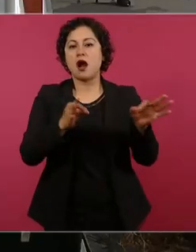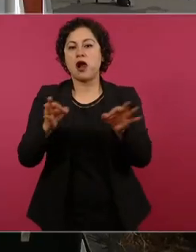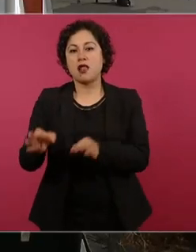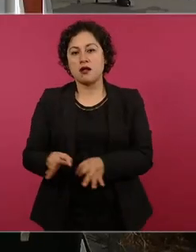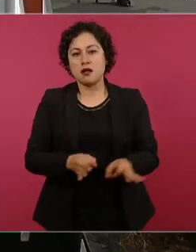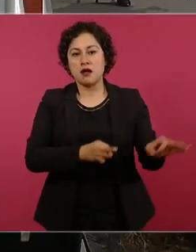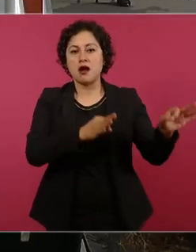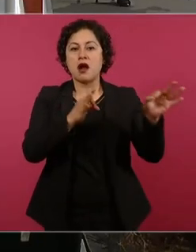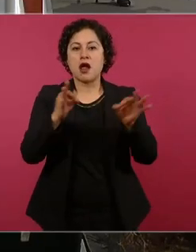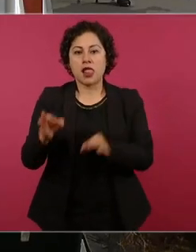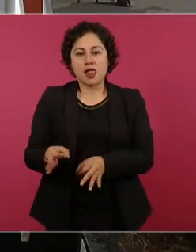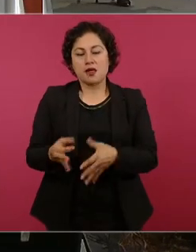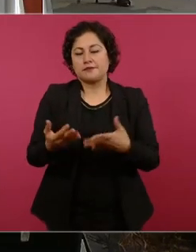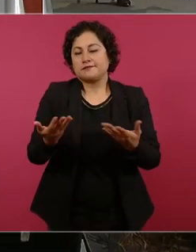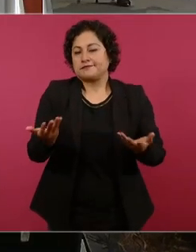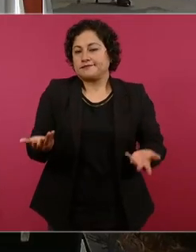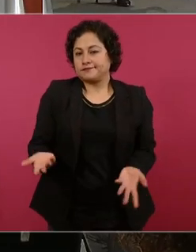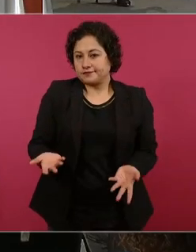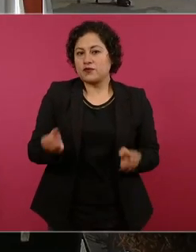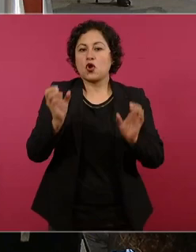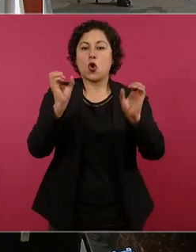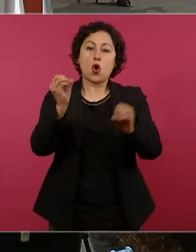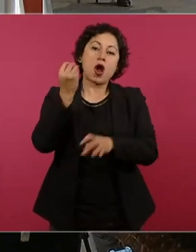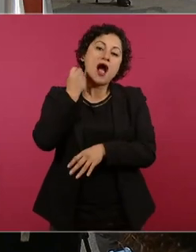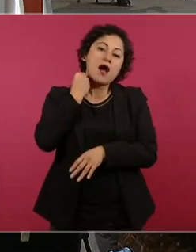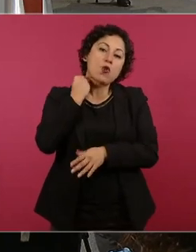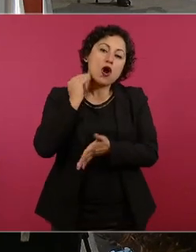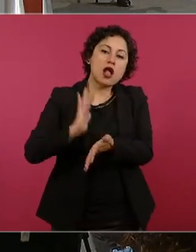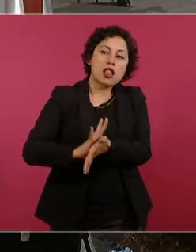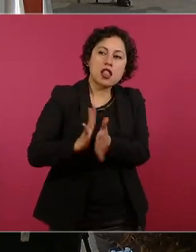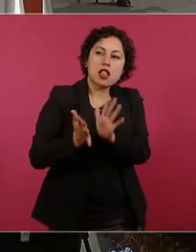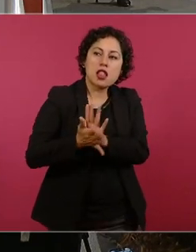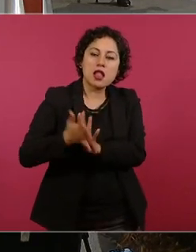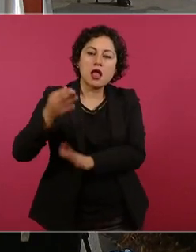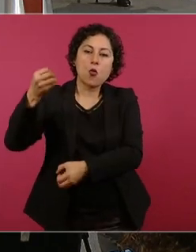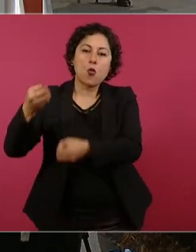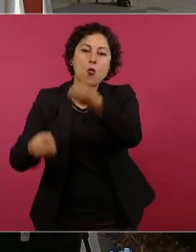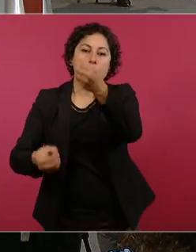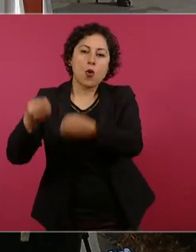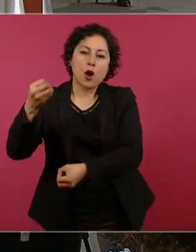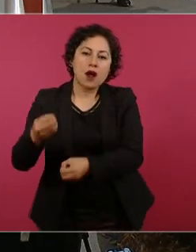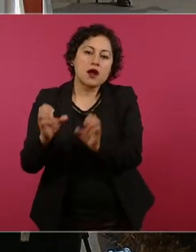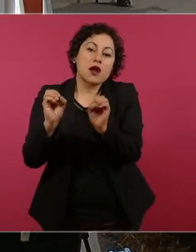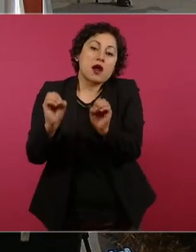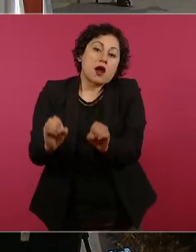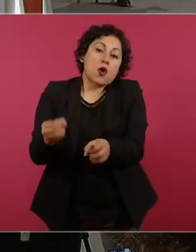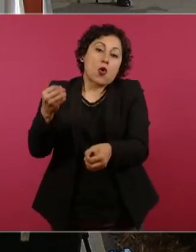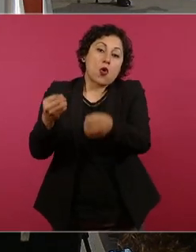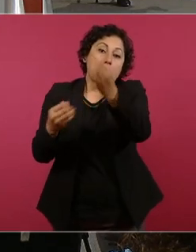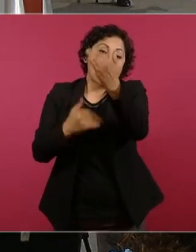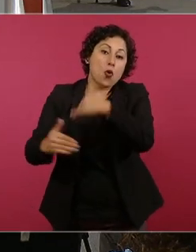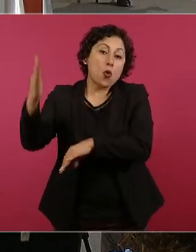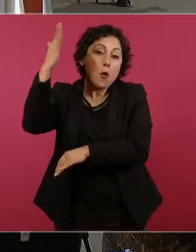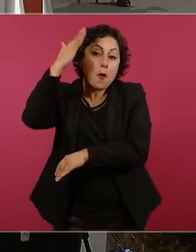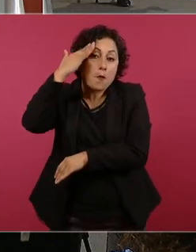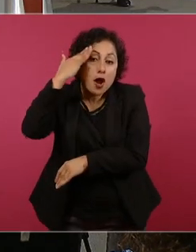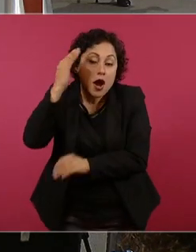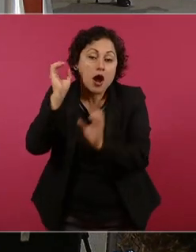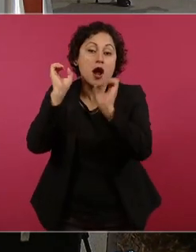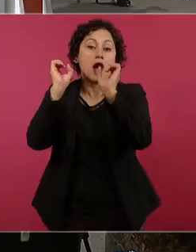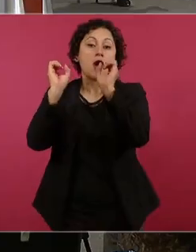tienen buenas relaciones con jueces con magistrados con ministros